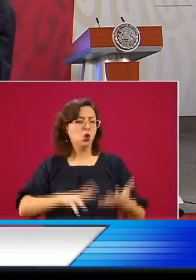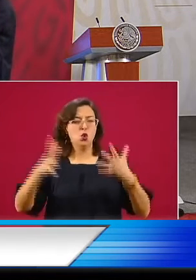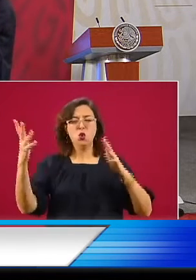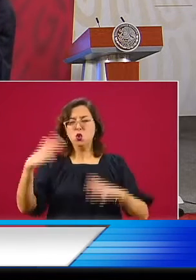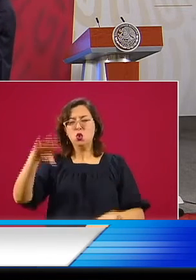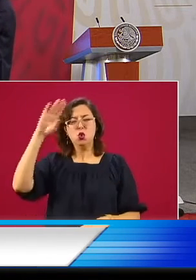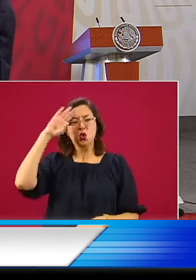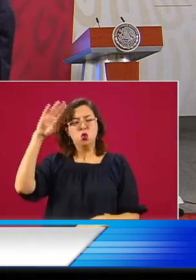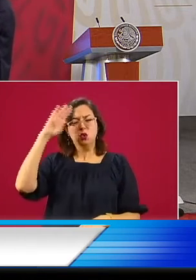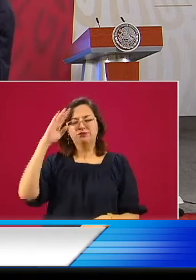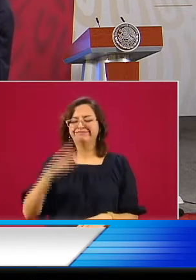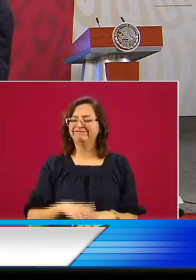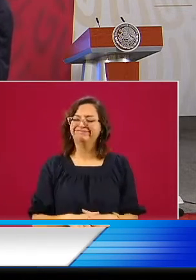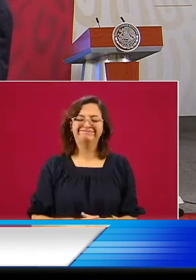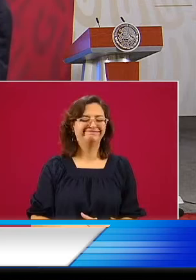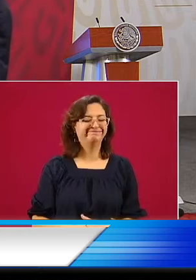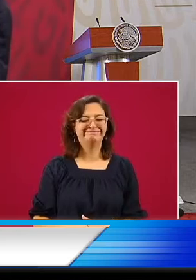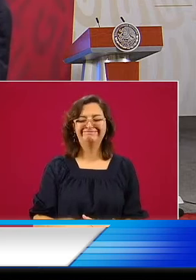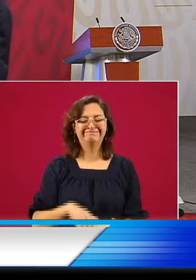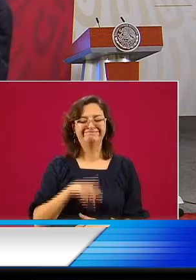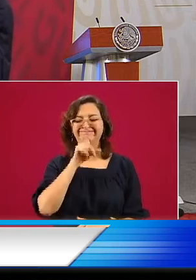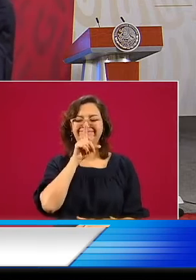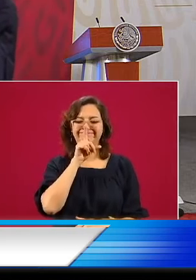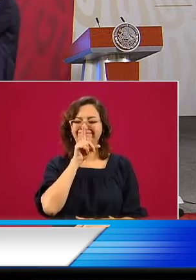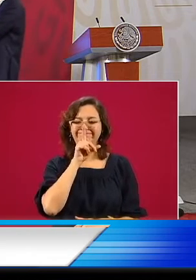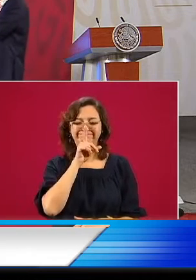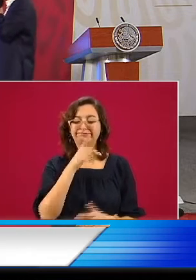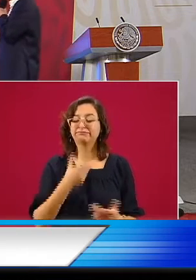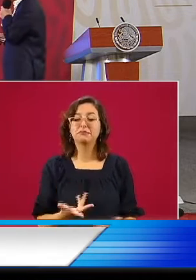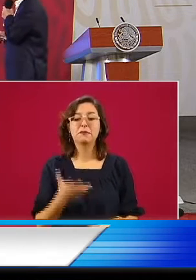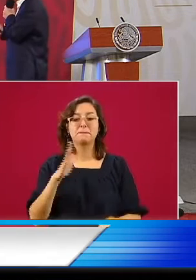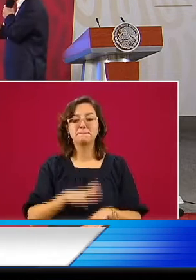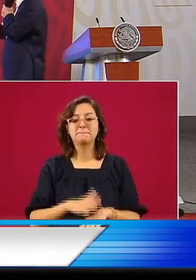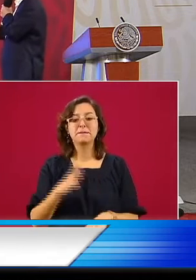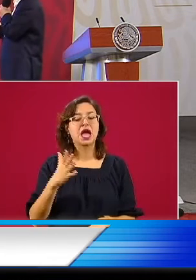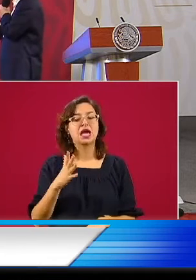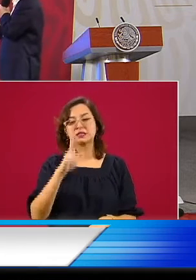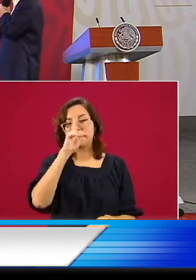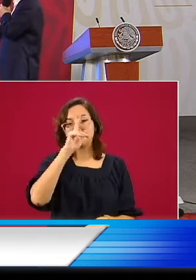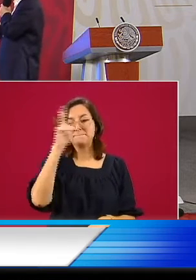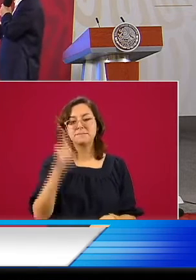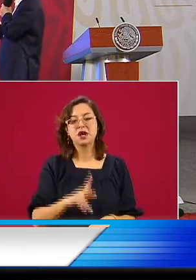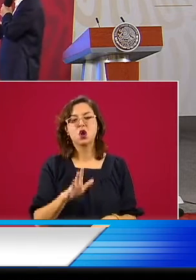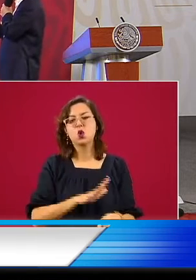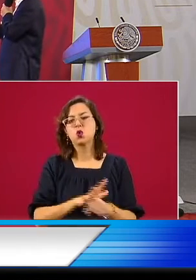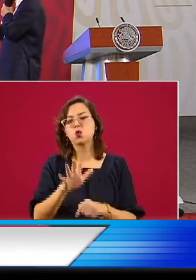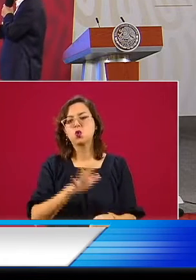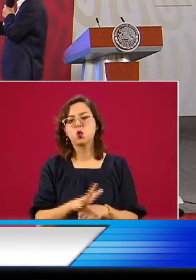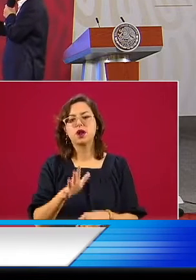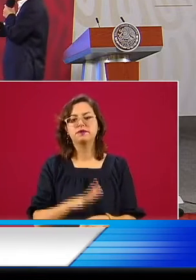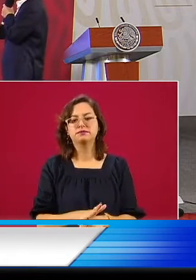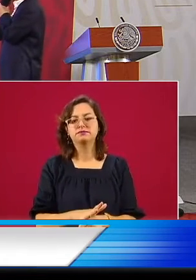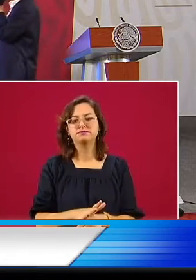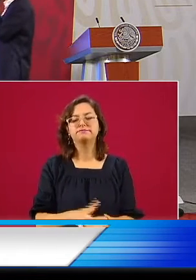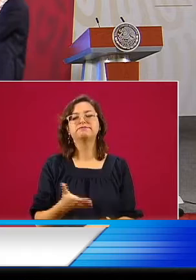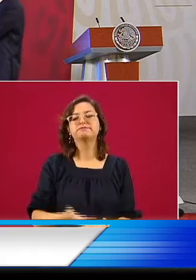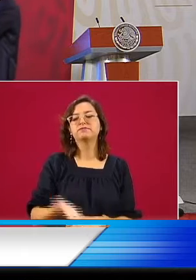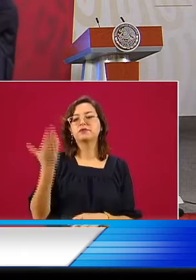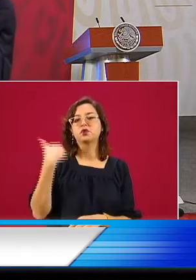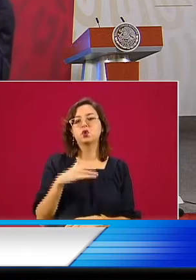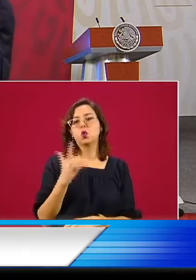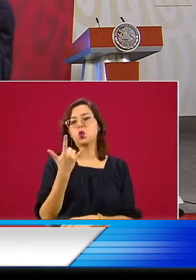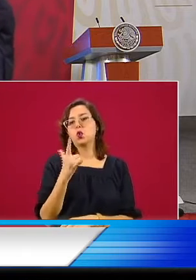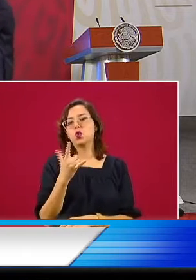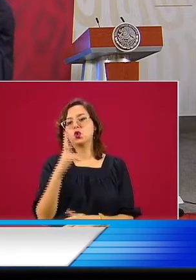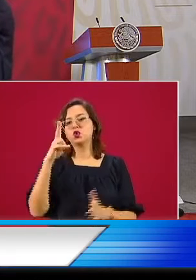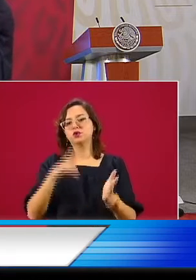y los cursos ahora se realizan de manera virtual. Aunque hay avances, aún hay mucho trabajo por hacer, pero se está avanzando. También